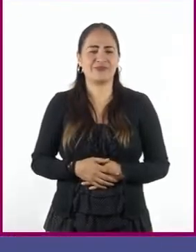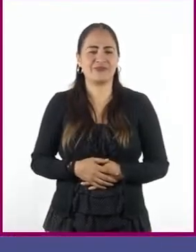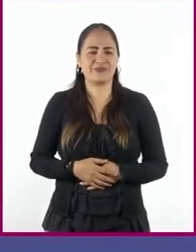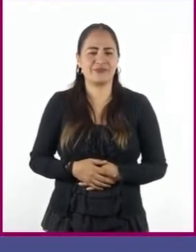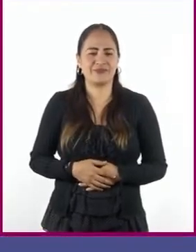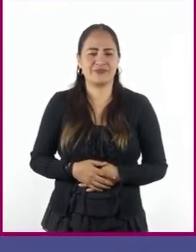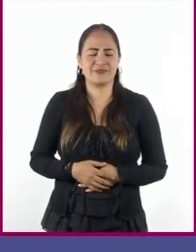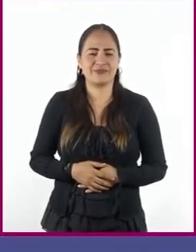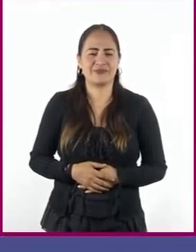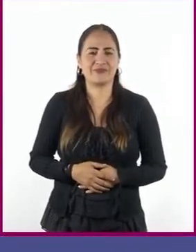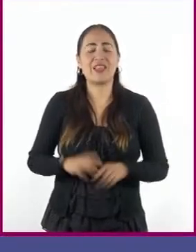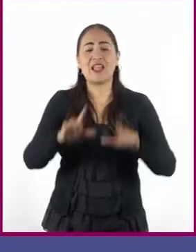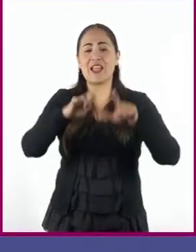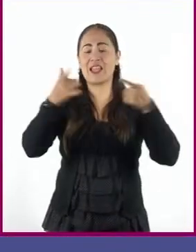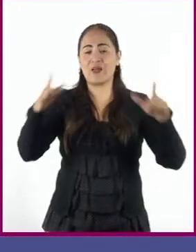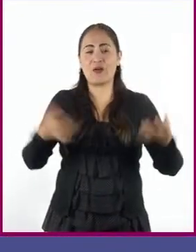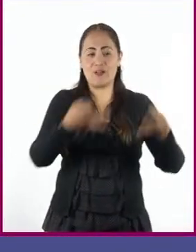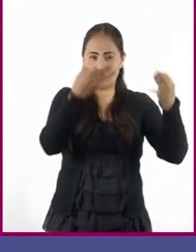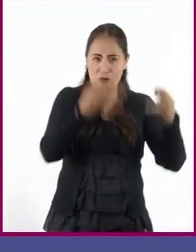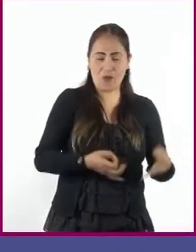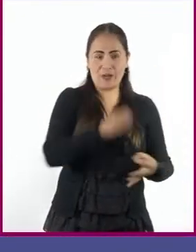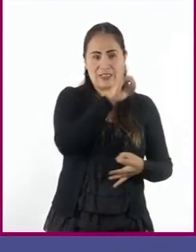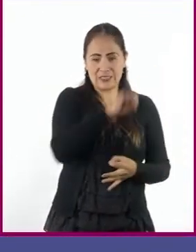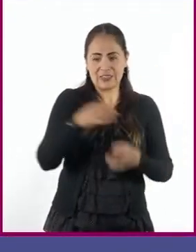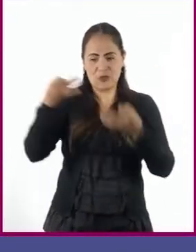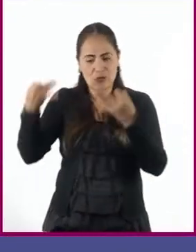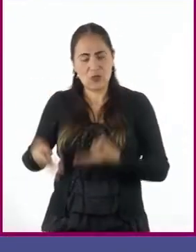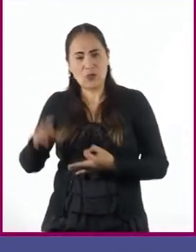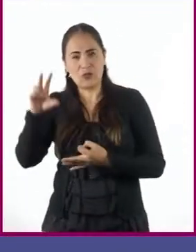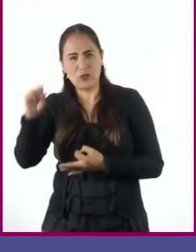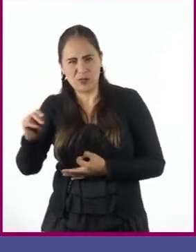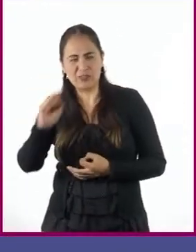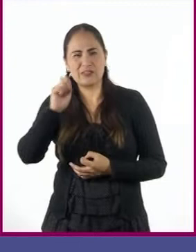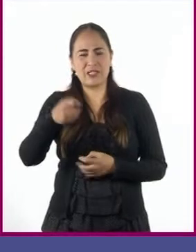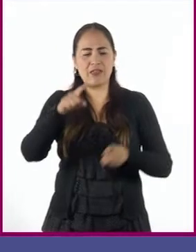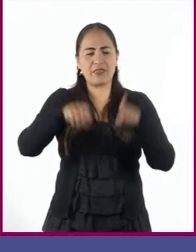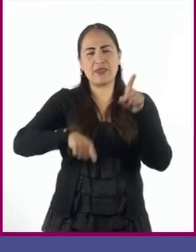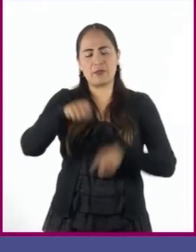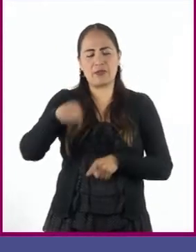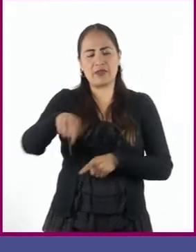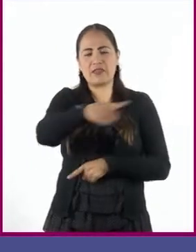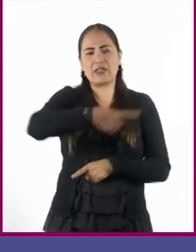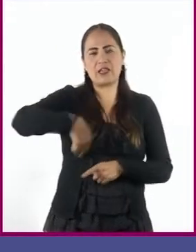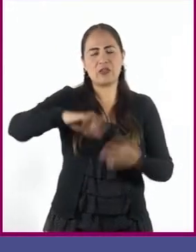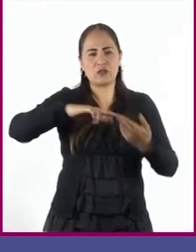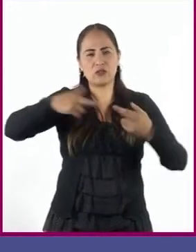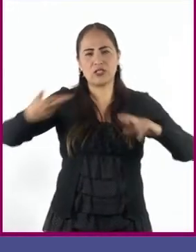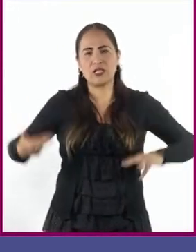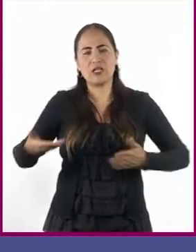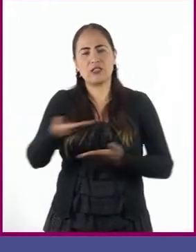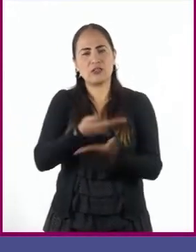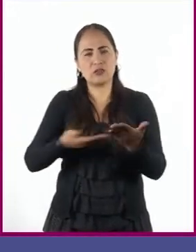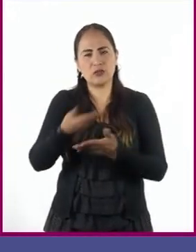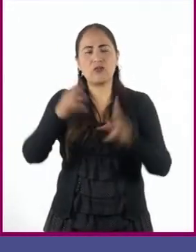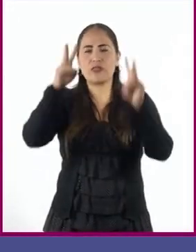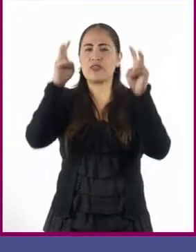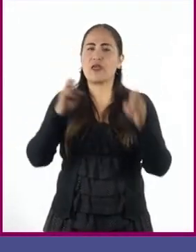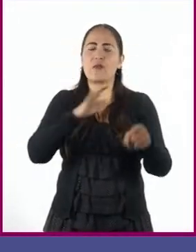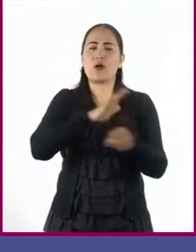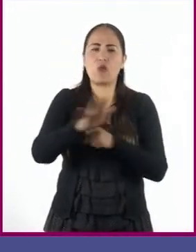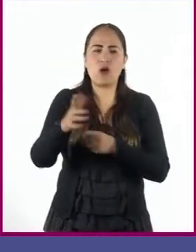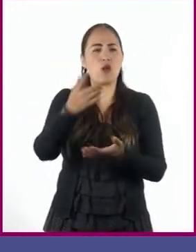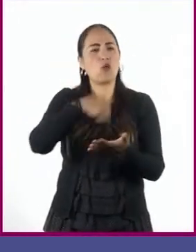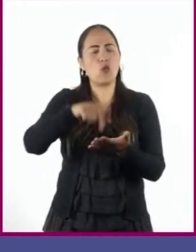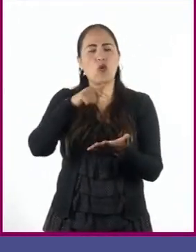El uso del lenguaje formal o informal depende de la relación que tenemos con quienes nos comunicamos, el tema del que hablamos, el